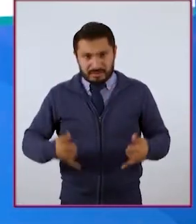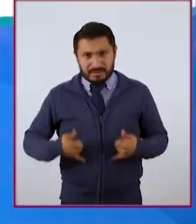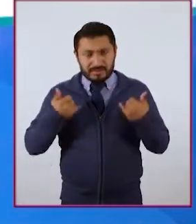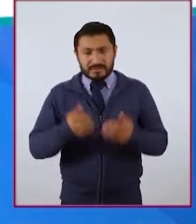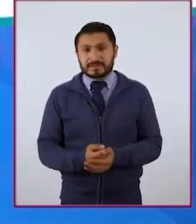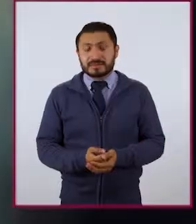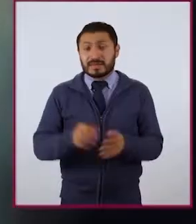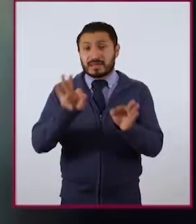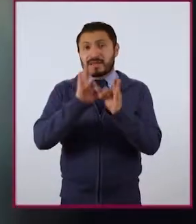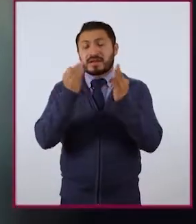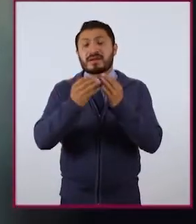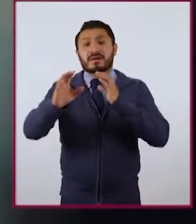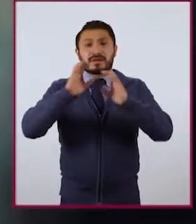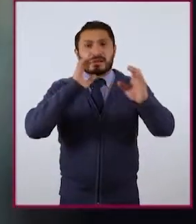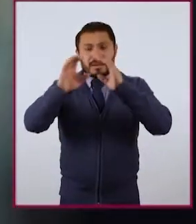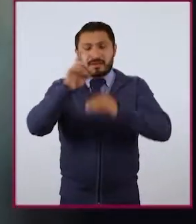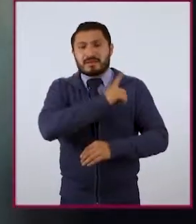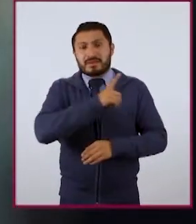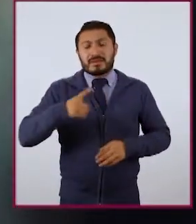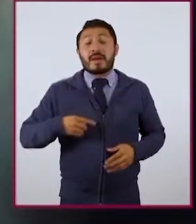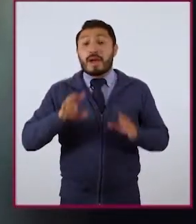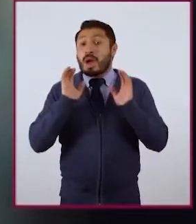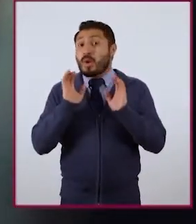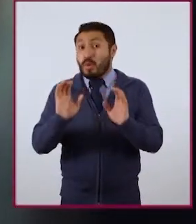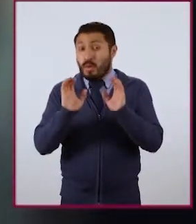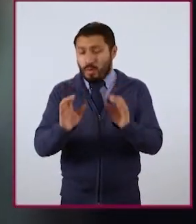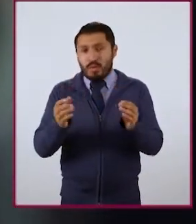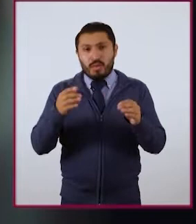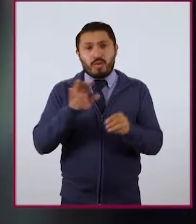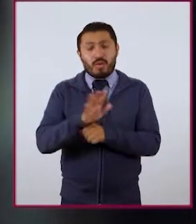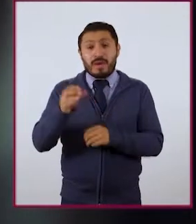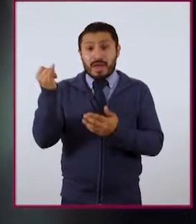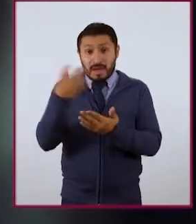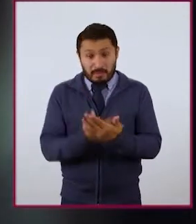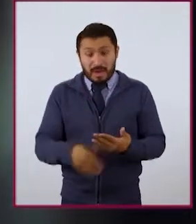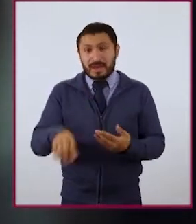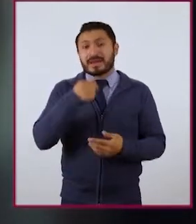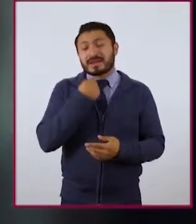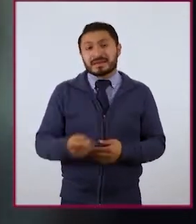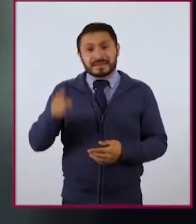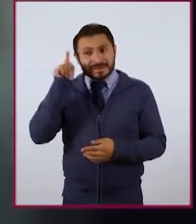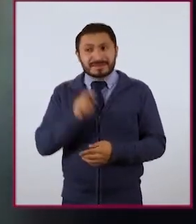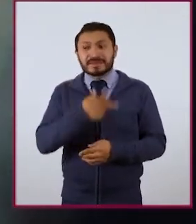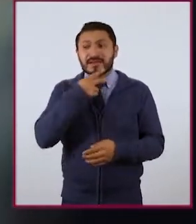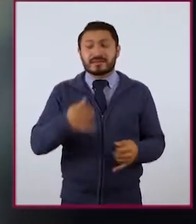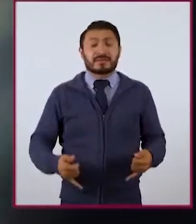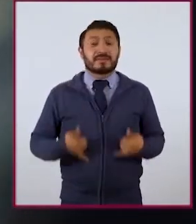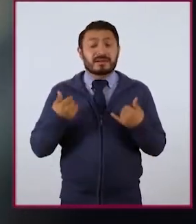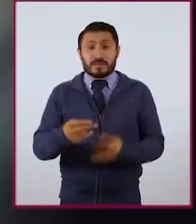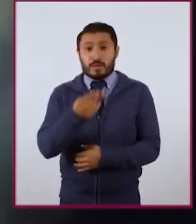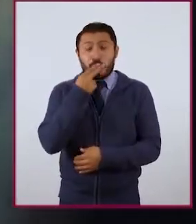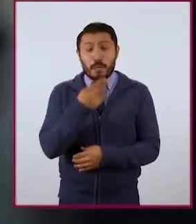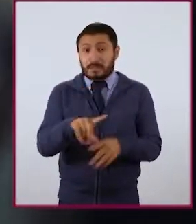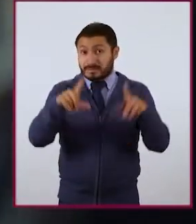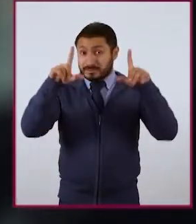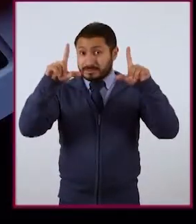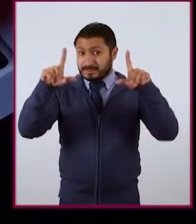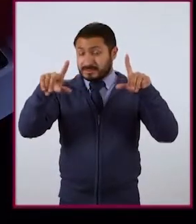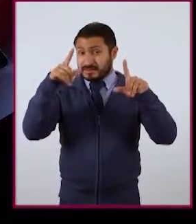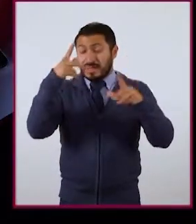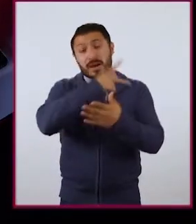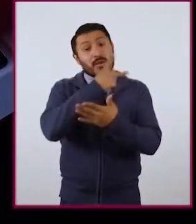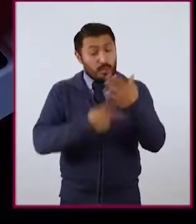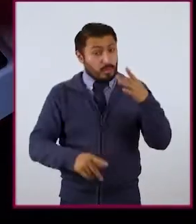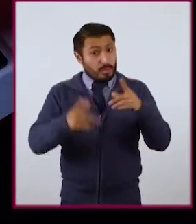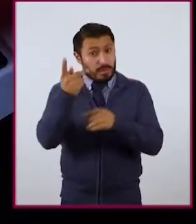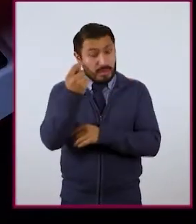Los medios de comunicación deben ser muy cuidadosos con las imágenes de niñas, niños y adolescentes que usan en sus programas. Y